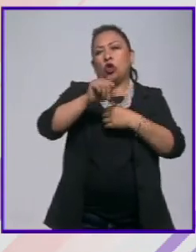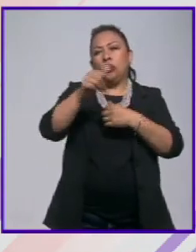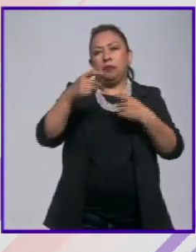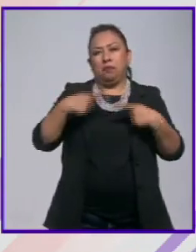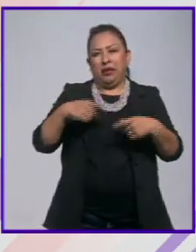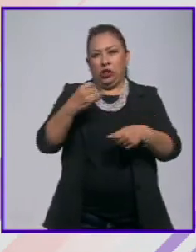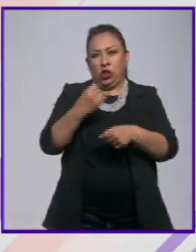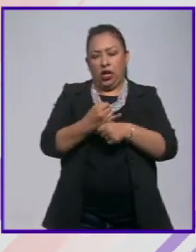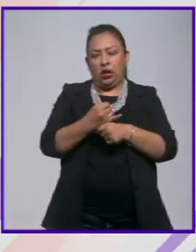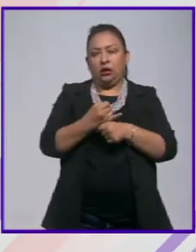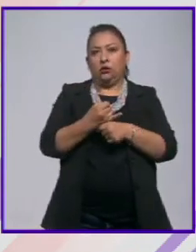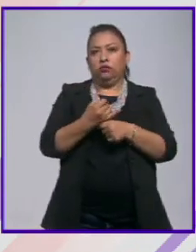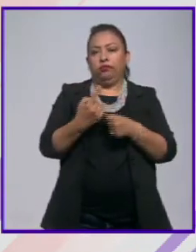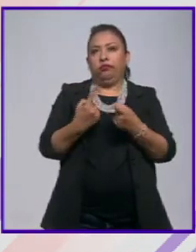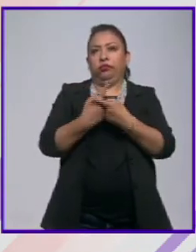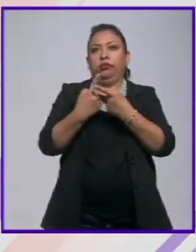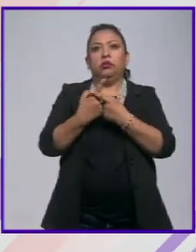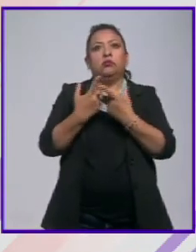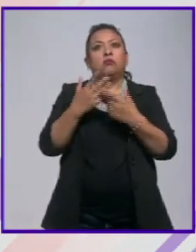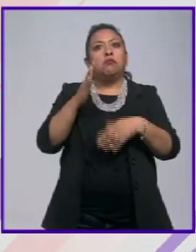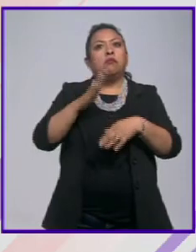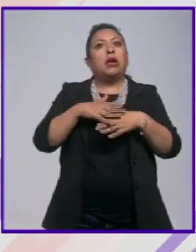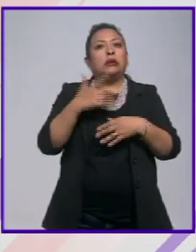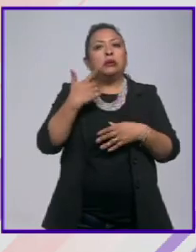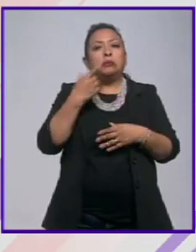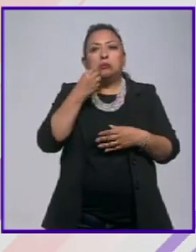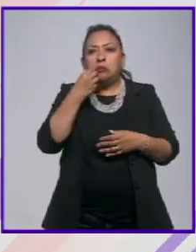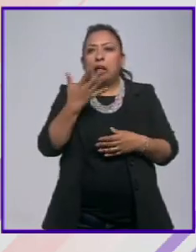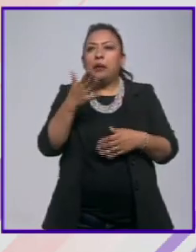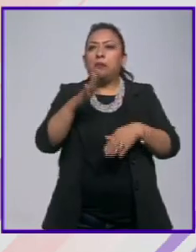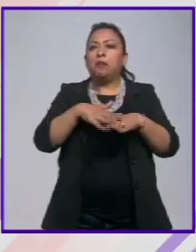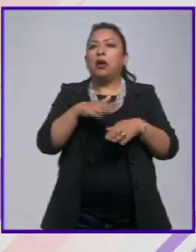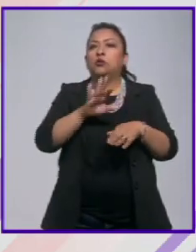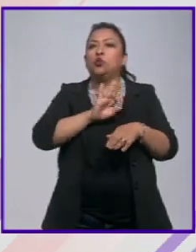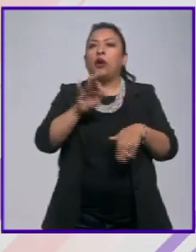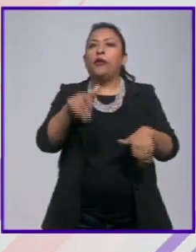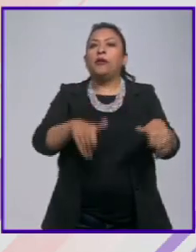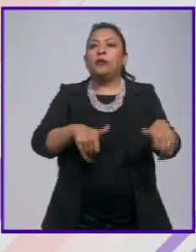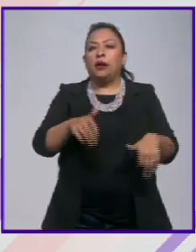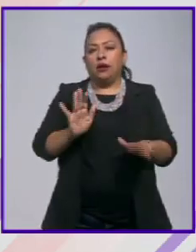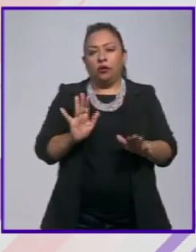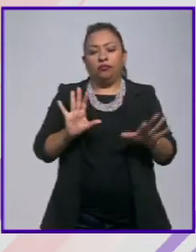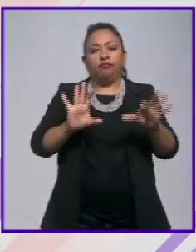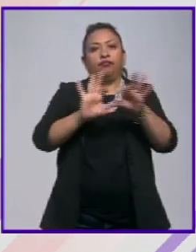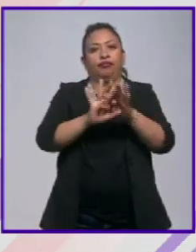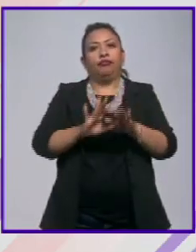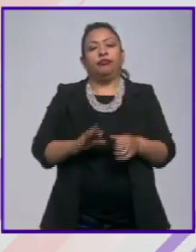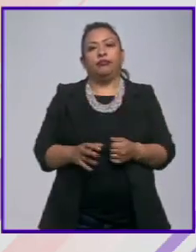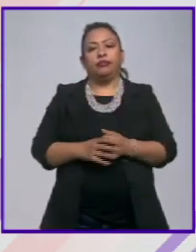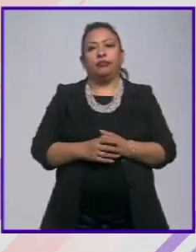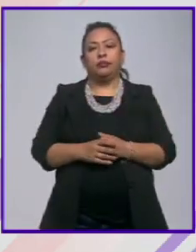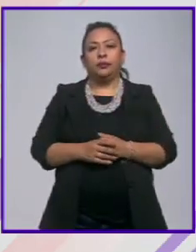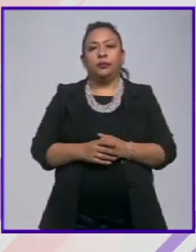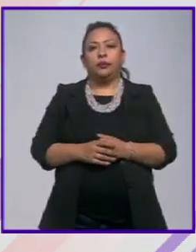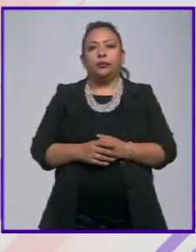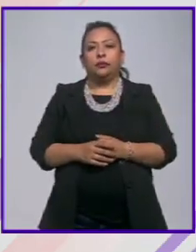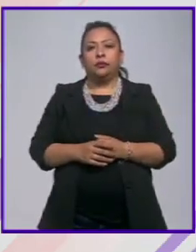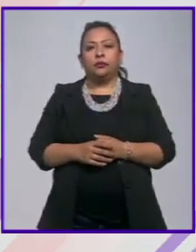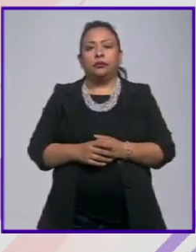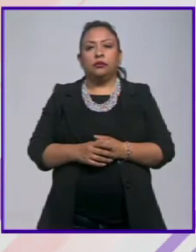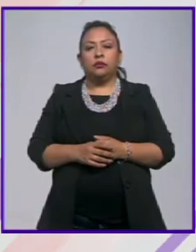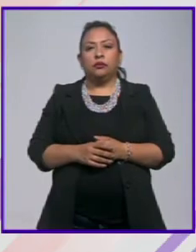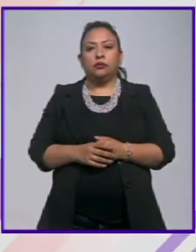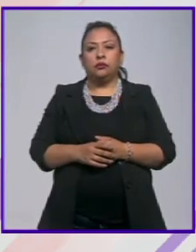personajes se ha vuelto muchísimo más rico mucho más teatral en lugar de encender mi cigarro intenté encender el boleto de avión